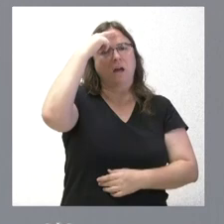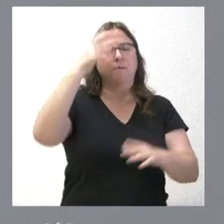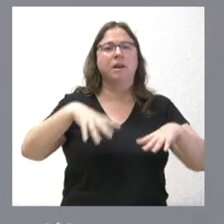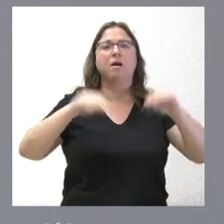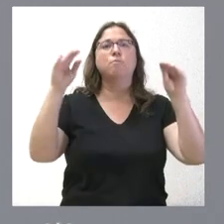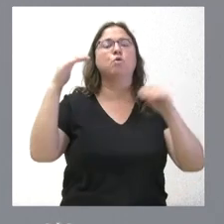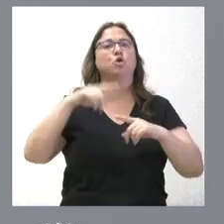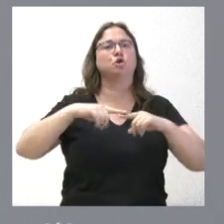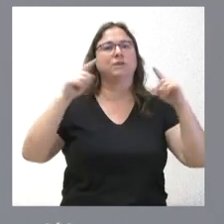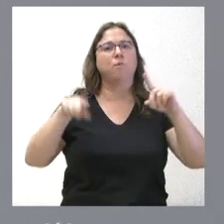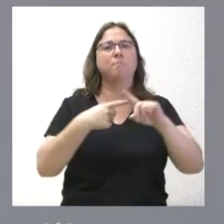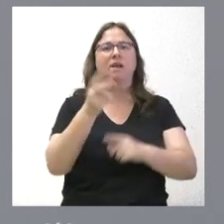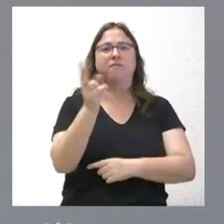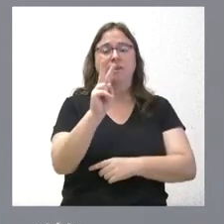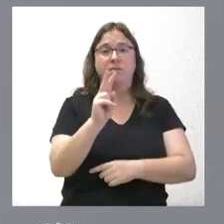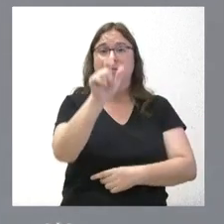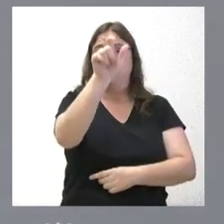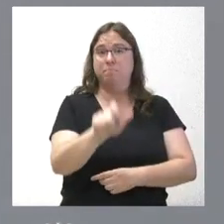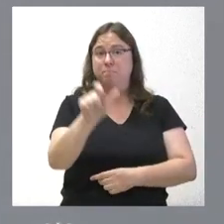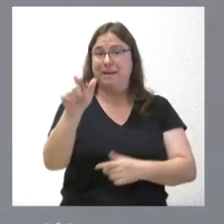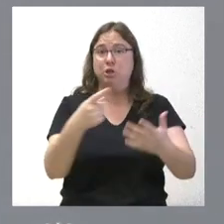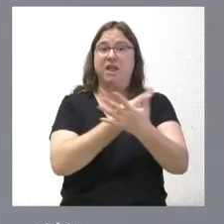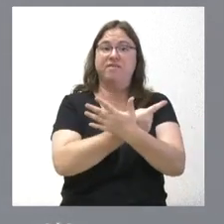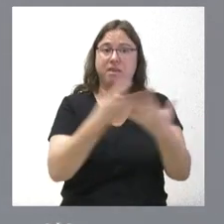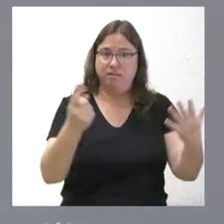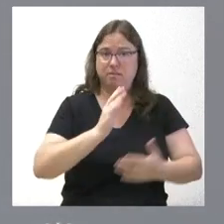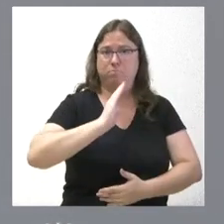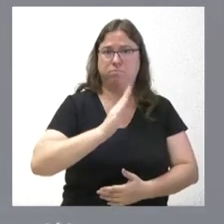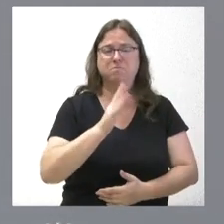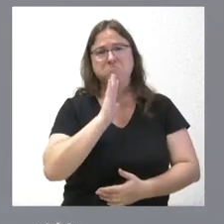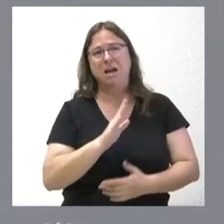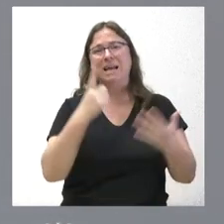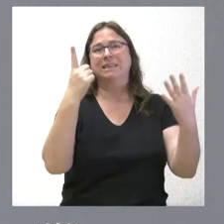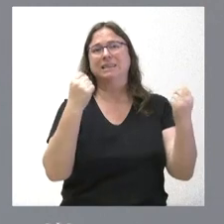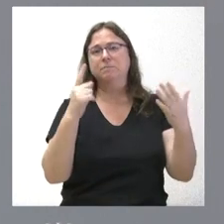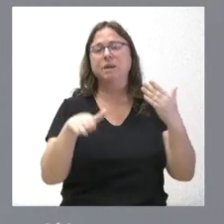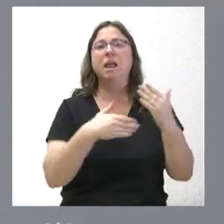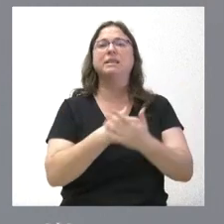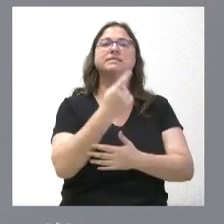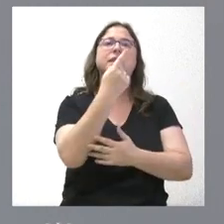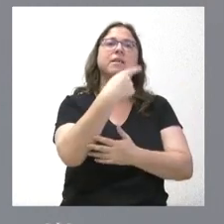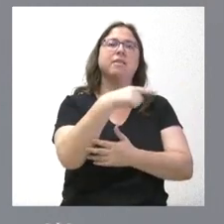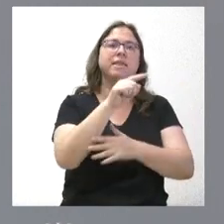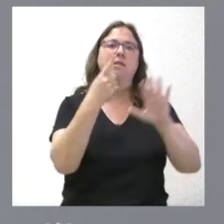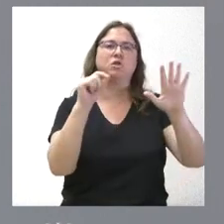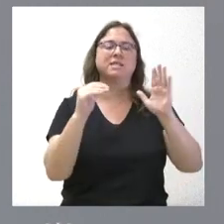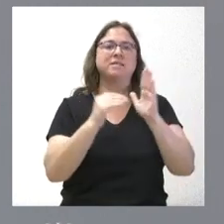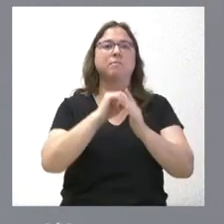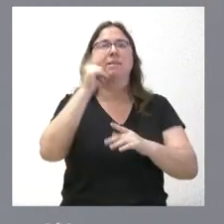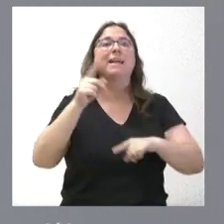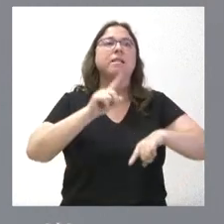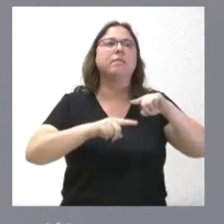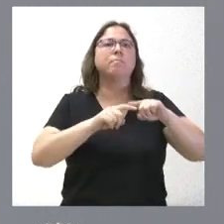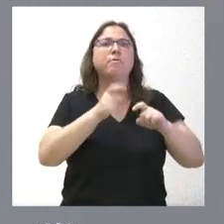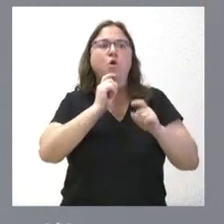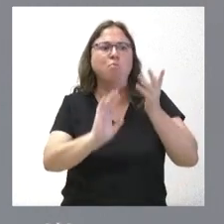Valladolid, que van para 16 personas damnificadas y oscilan entre 6.000 y 160.000 euros atendiendo al grado de